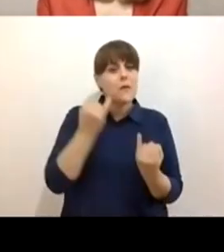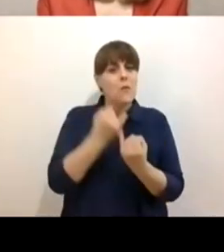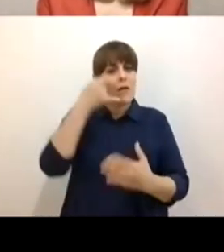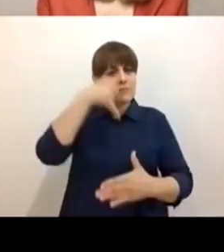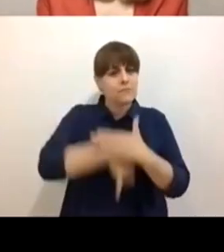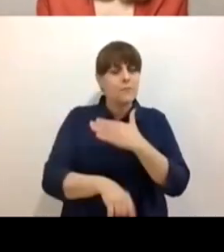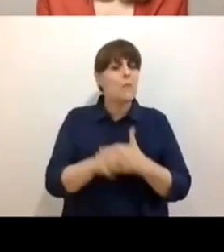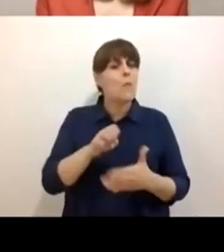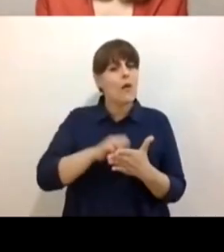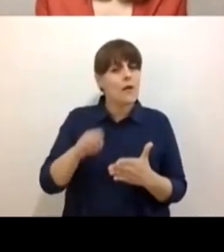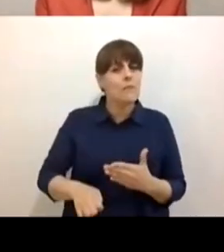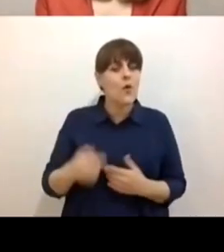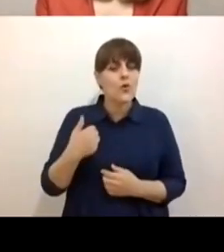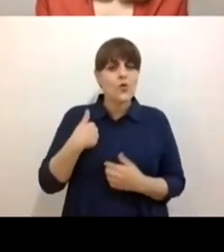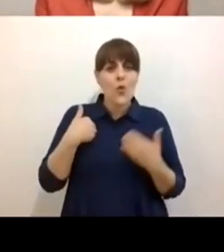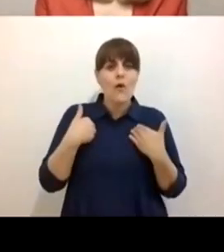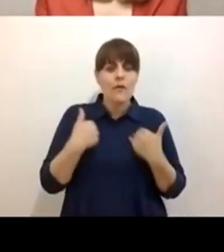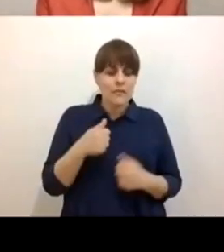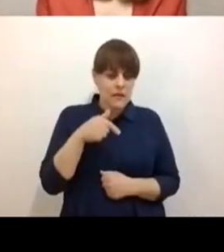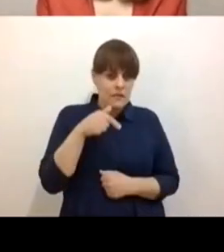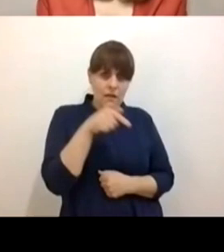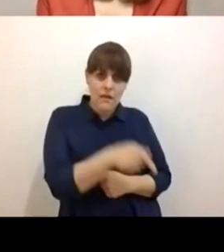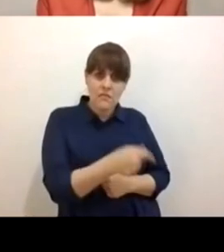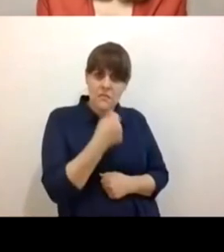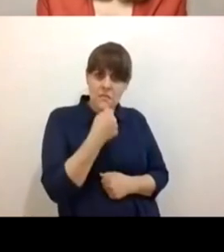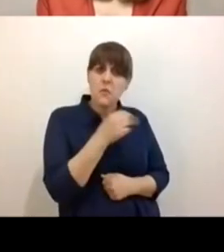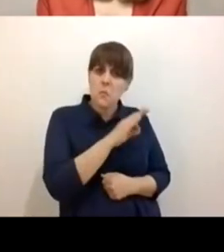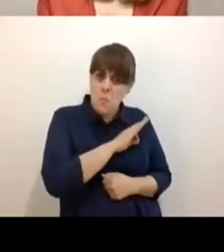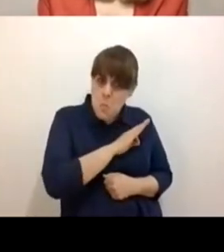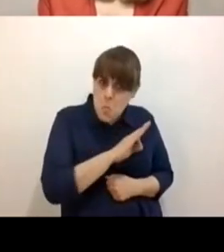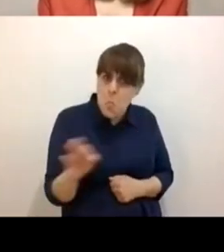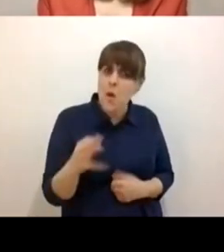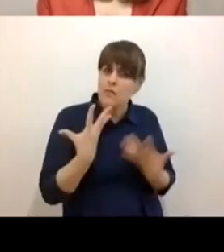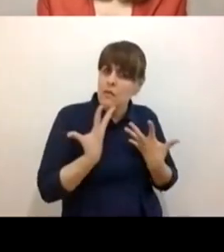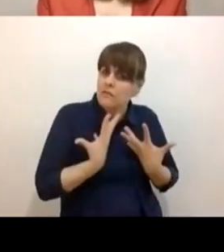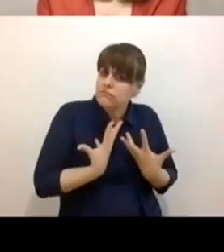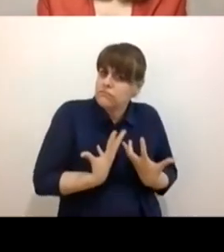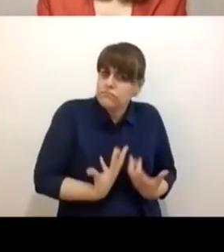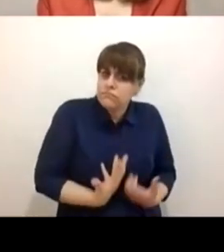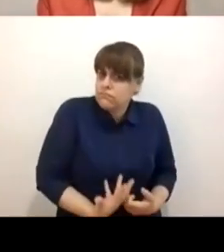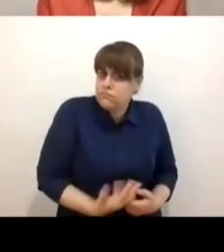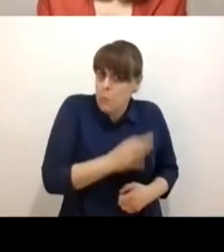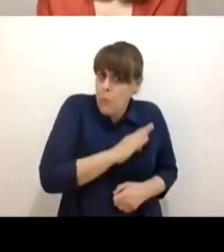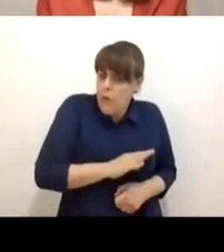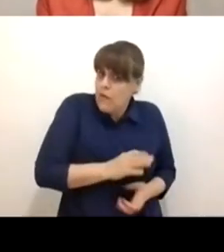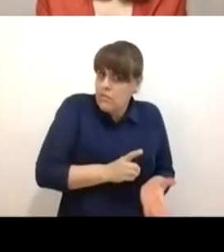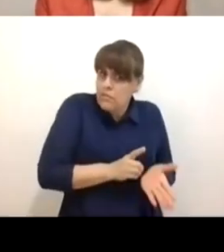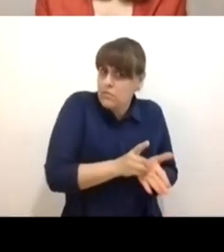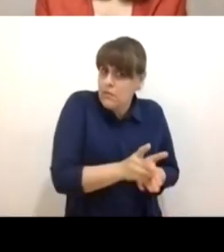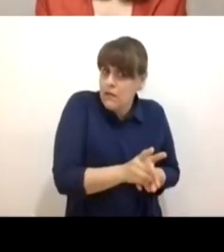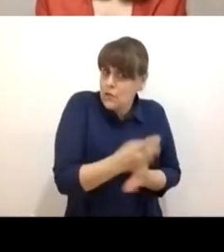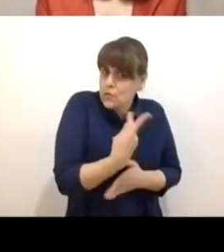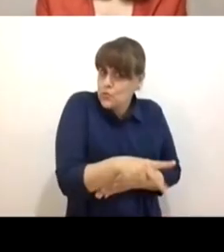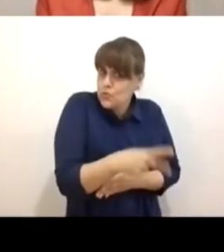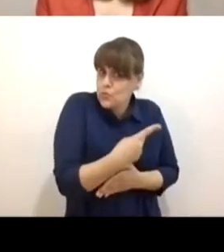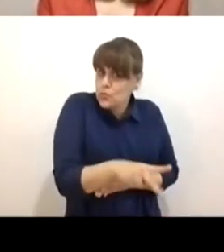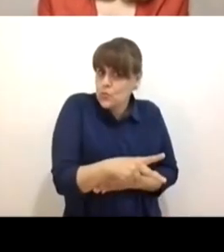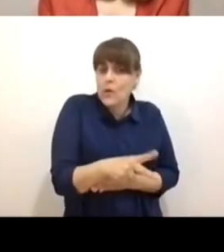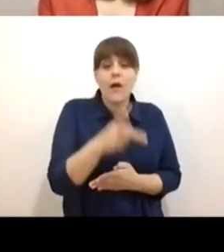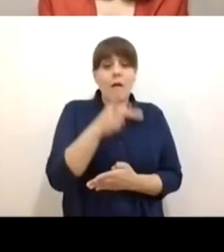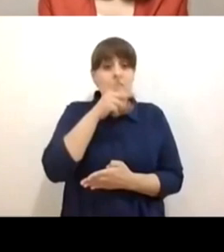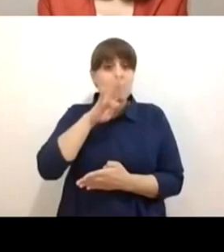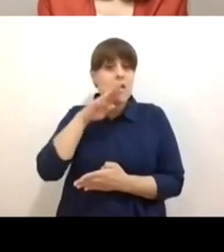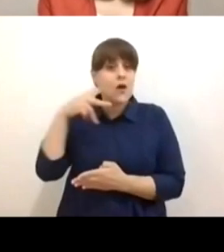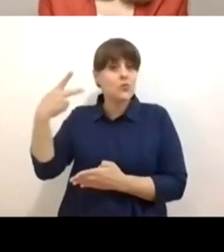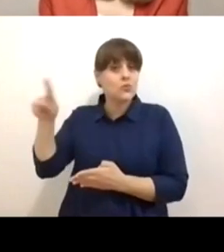entender que los niños son maestros, el derecho al duelo, el sentido, la importancia de los pares, esta